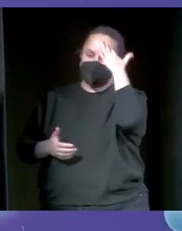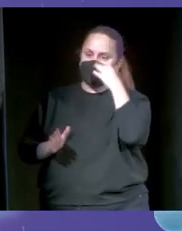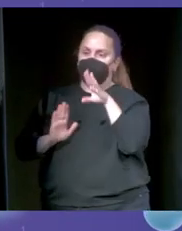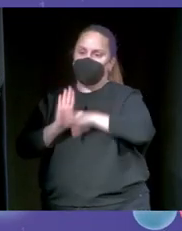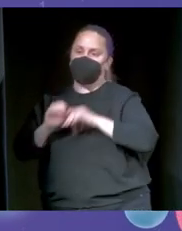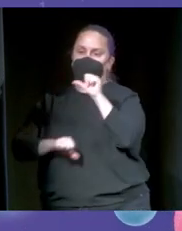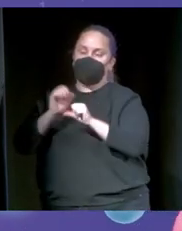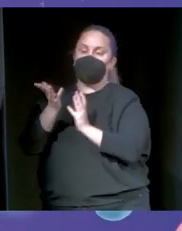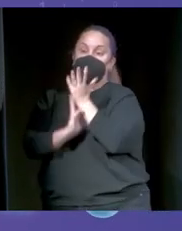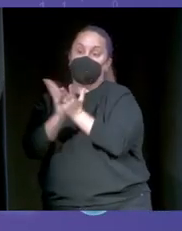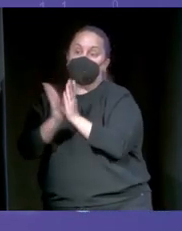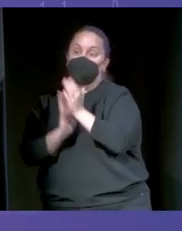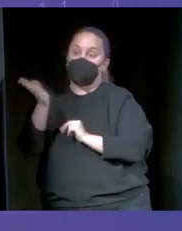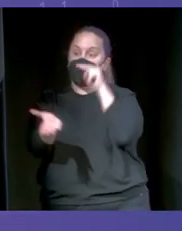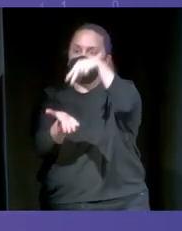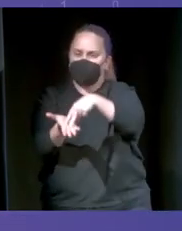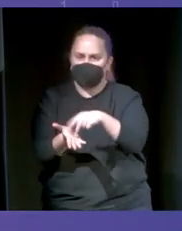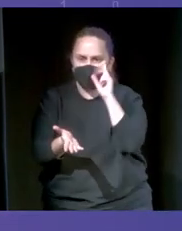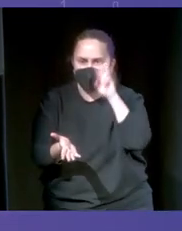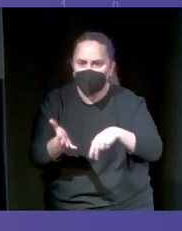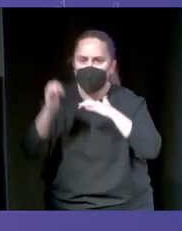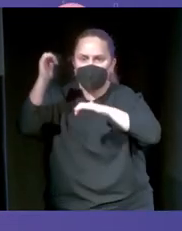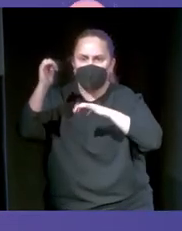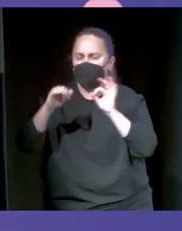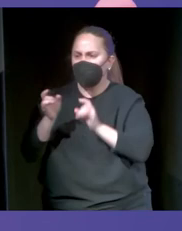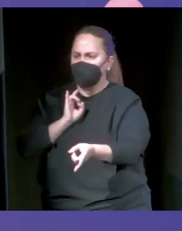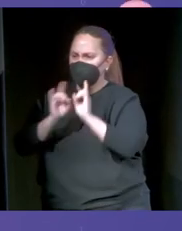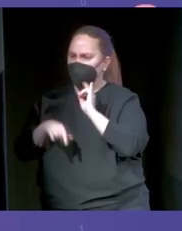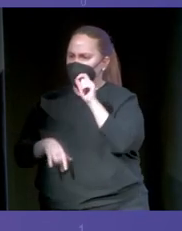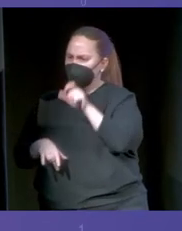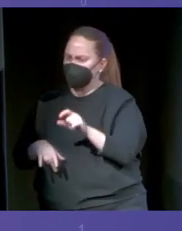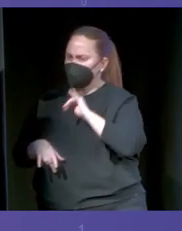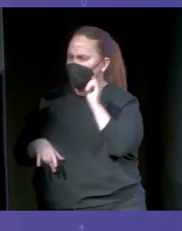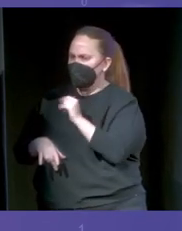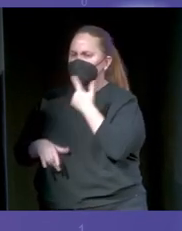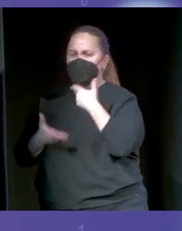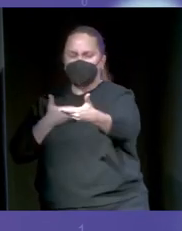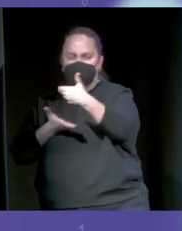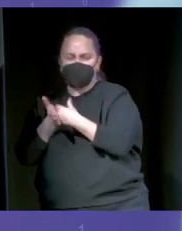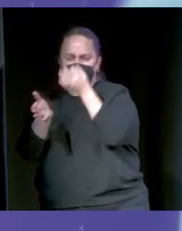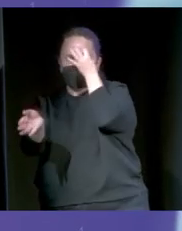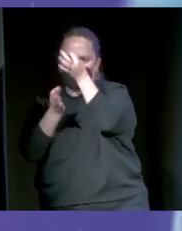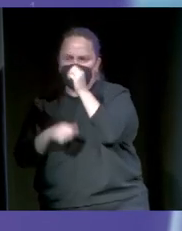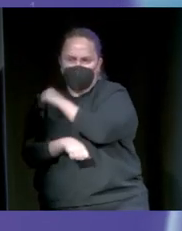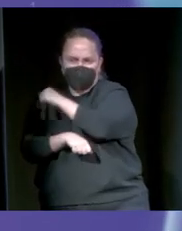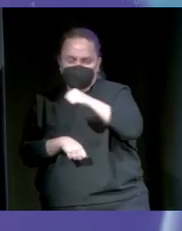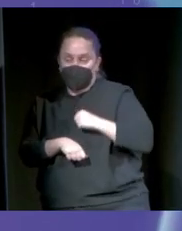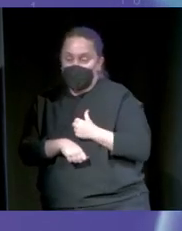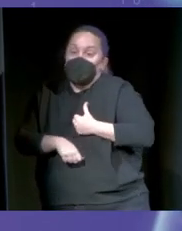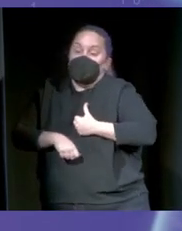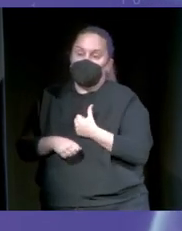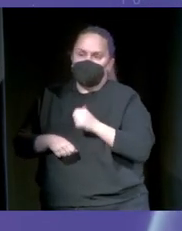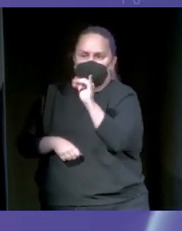vete a saber si es un ordenador. Pero puede que recibáis una llamada un poco extraña de vuestro jefe en la que os pide algunos datos personales. Los que sean.